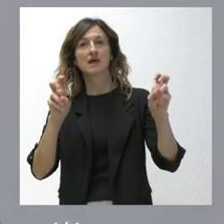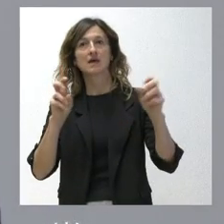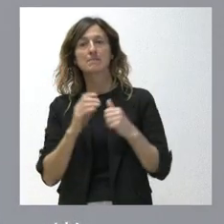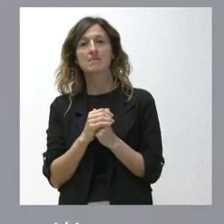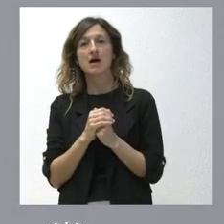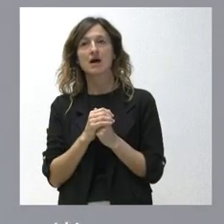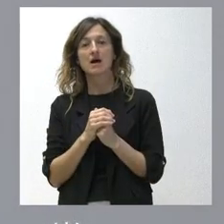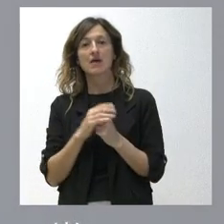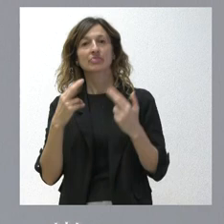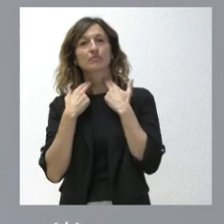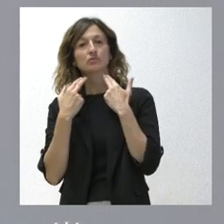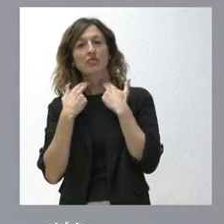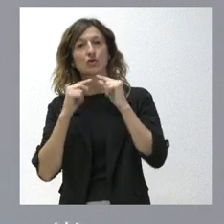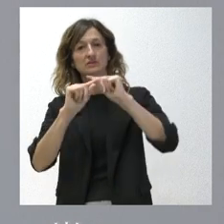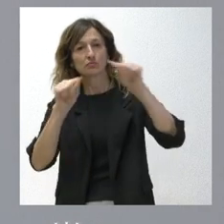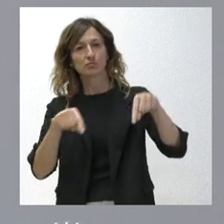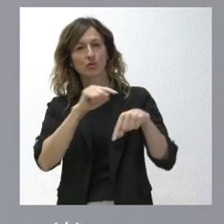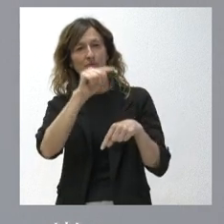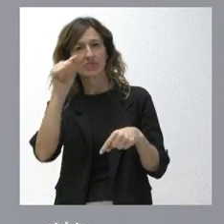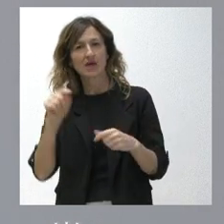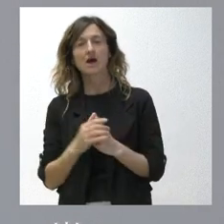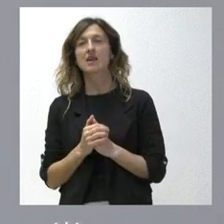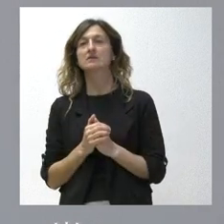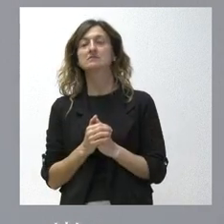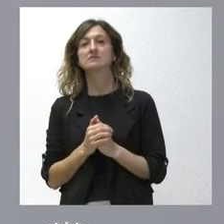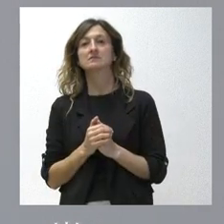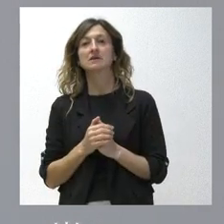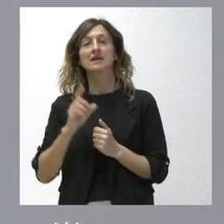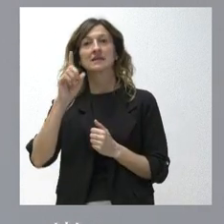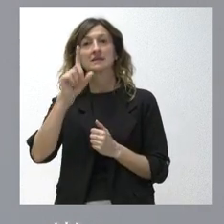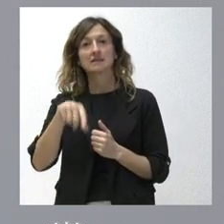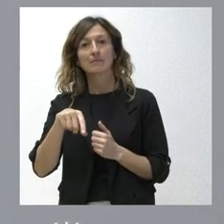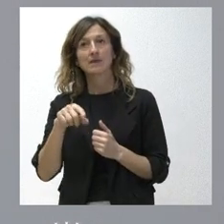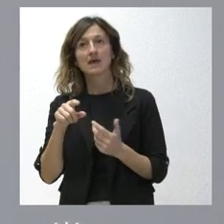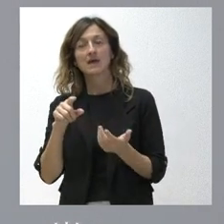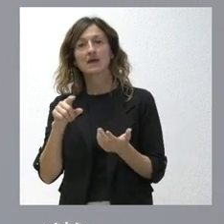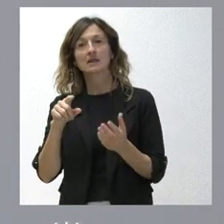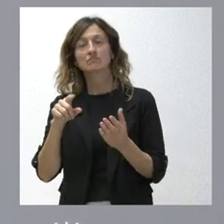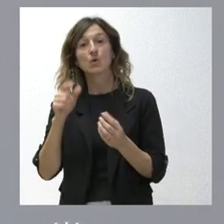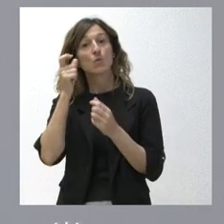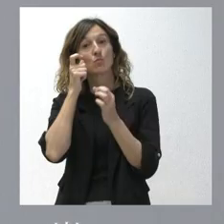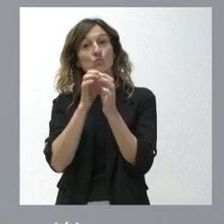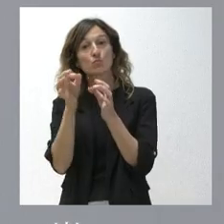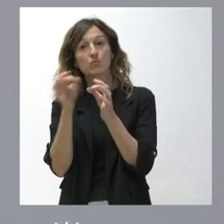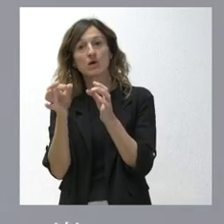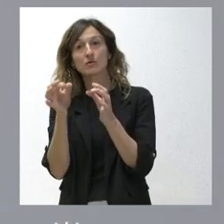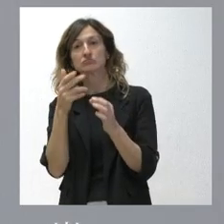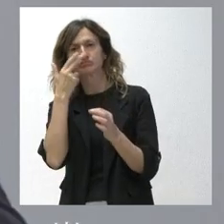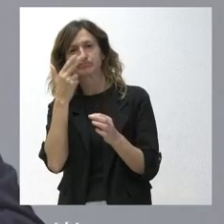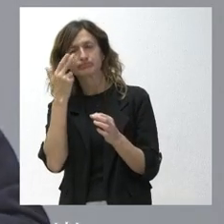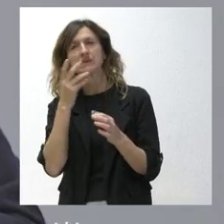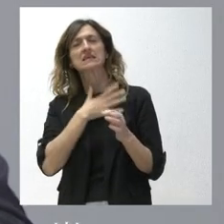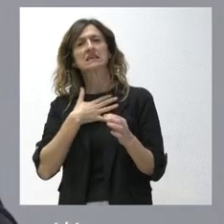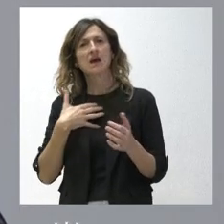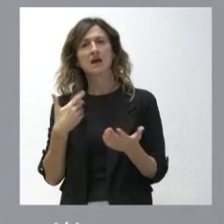las diputaciones provinciales. Hemos incorporado algunos municipios que tenían interés en estar